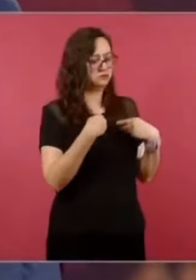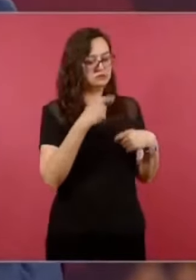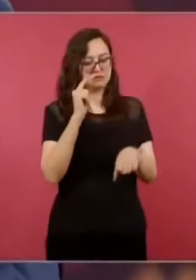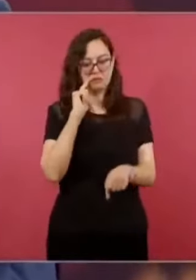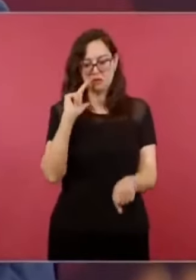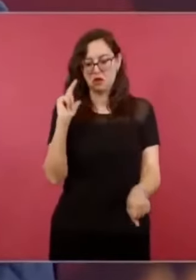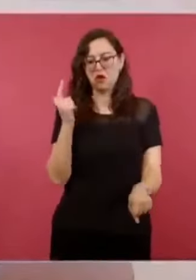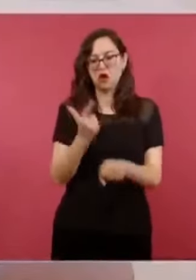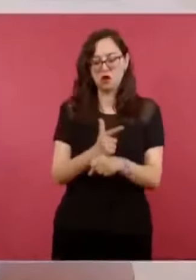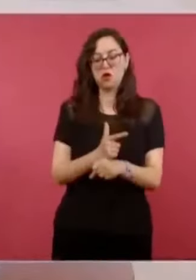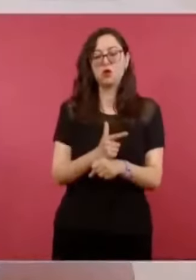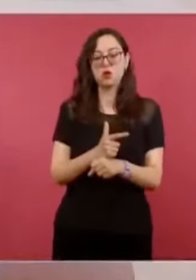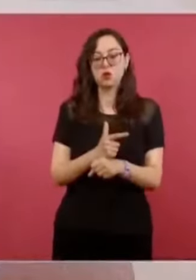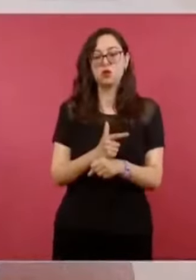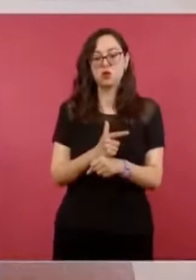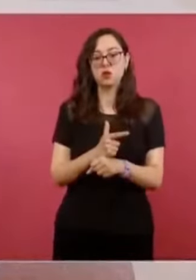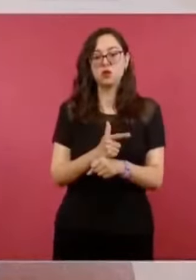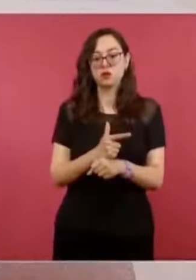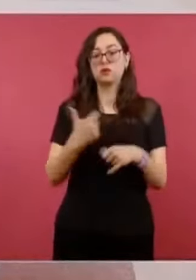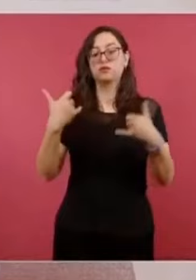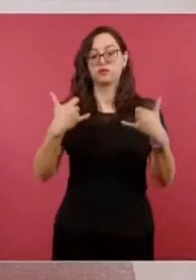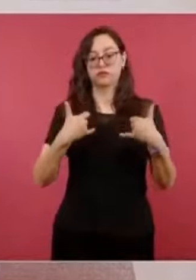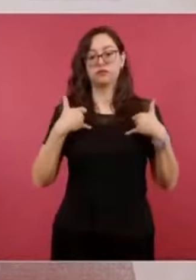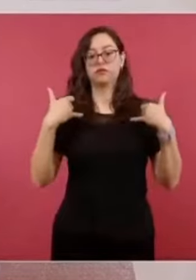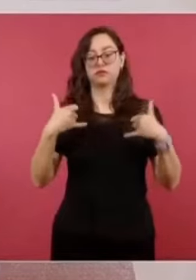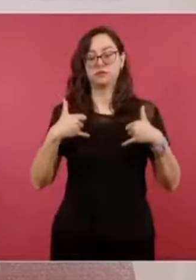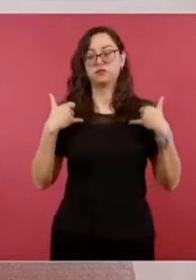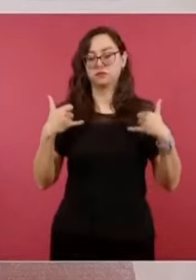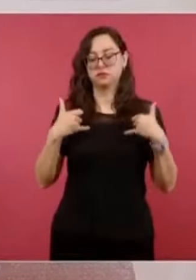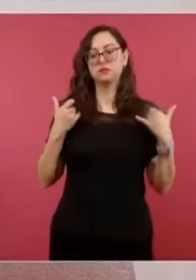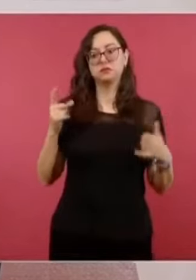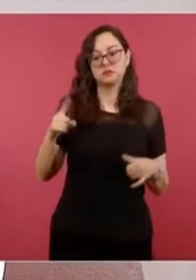están muy conscientes.